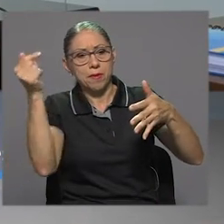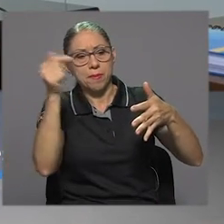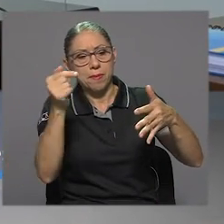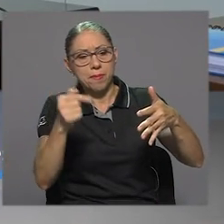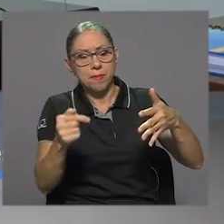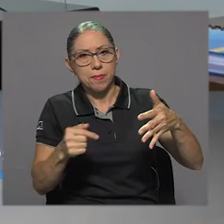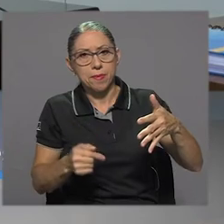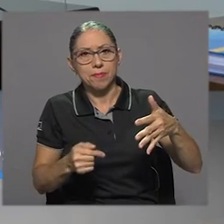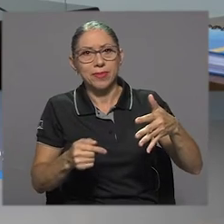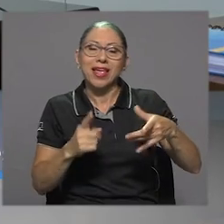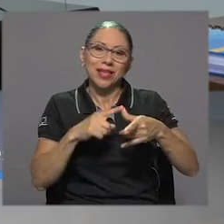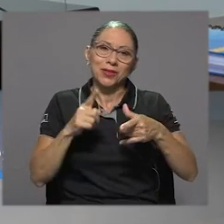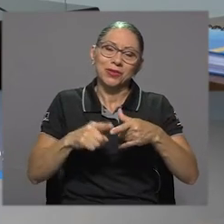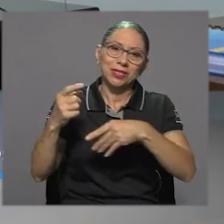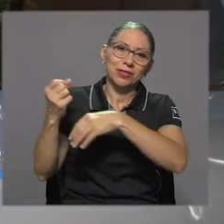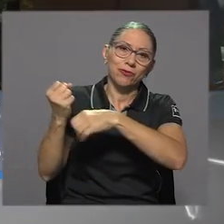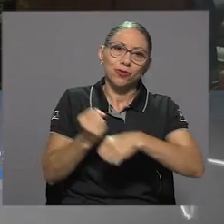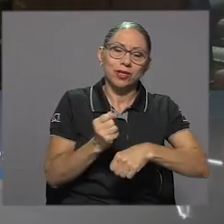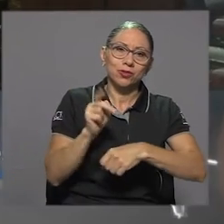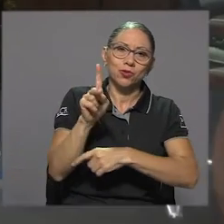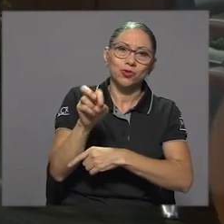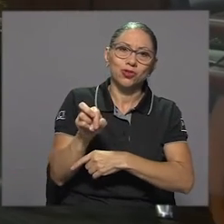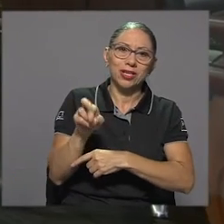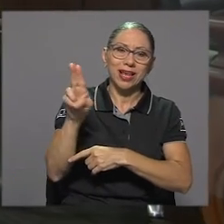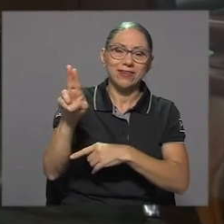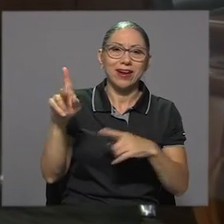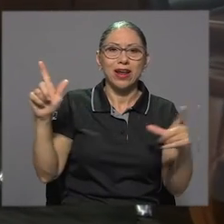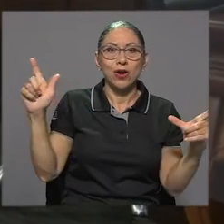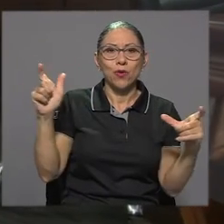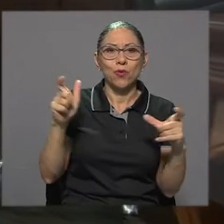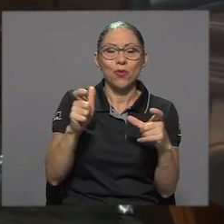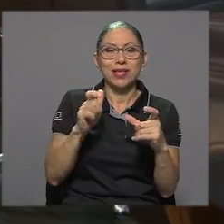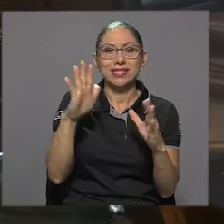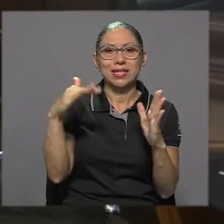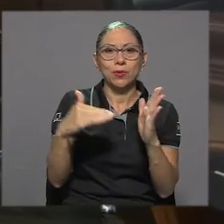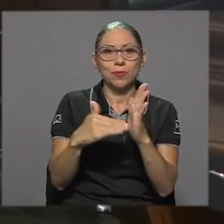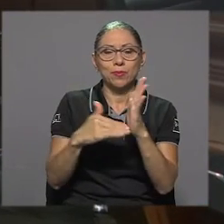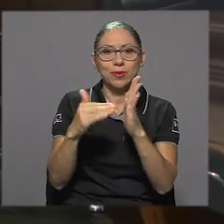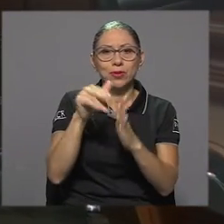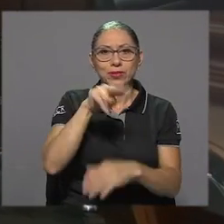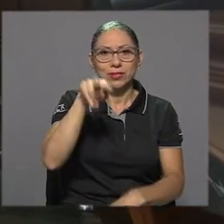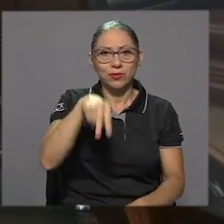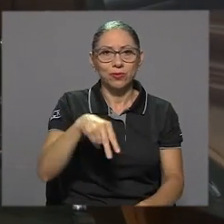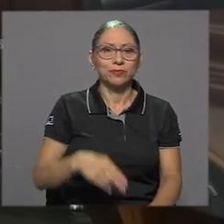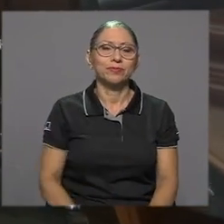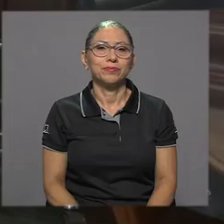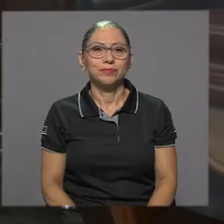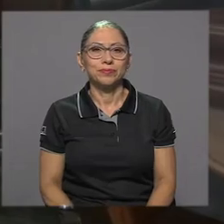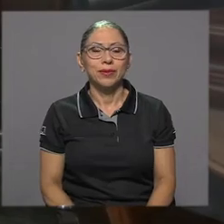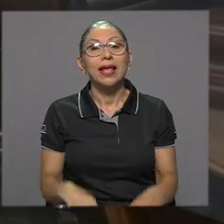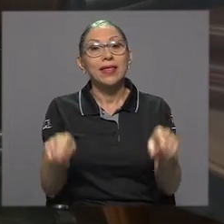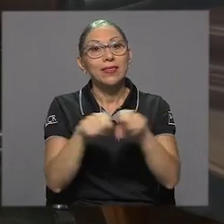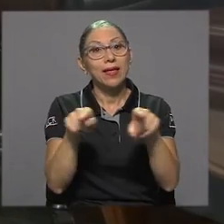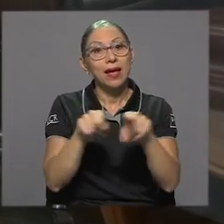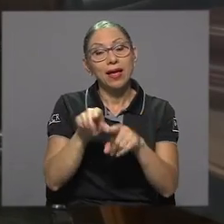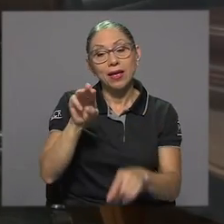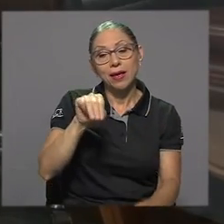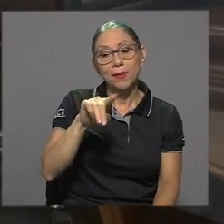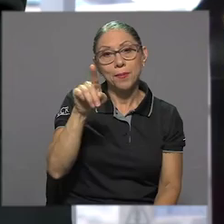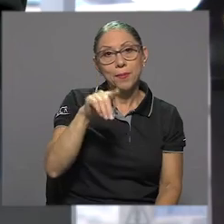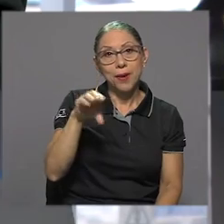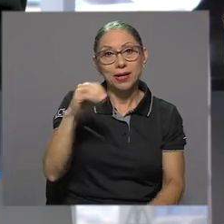Contraloría General de la República, la Fundación UCR experimentó una reducción de 5.000 millones de colones.